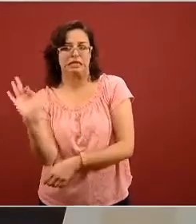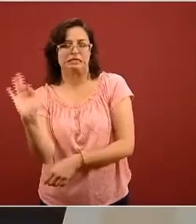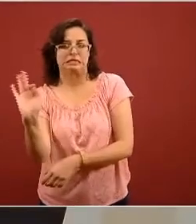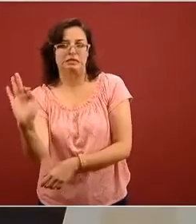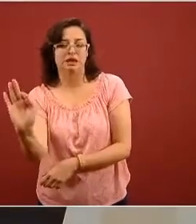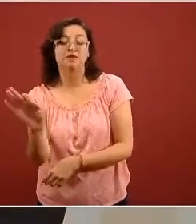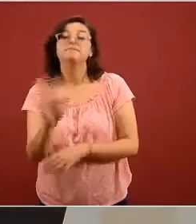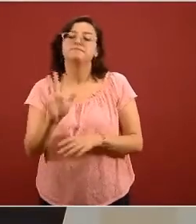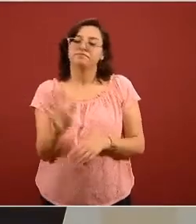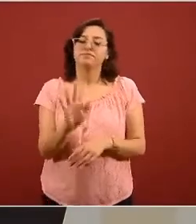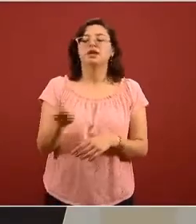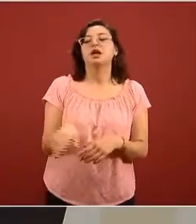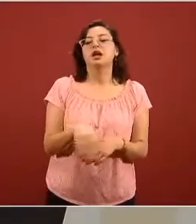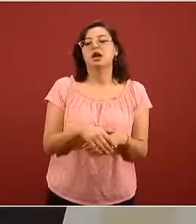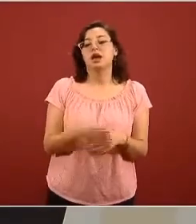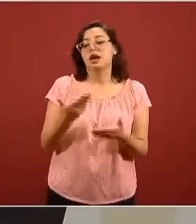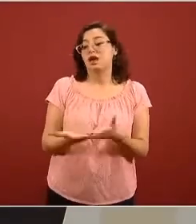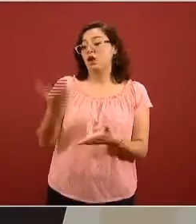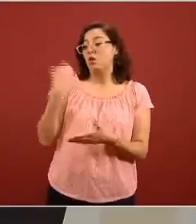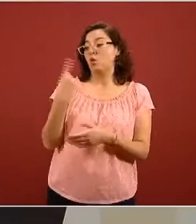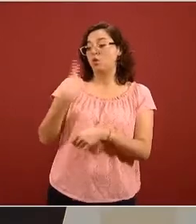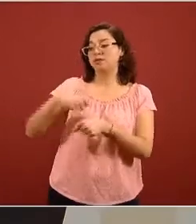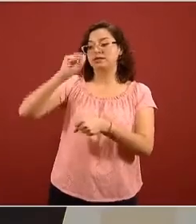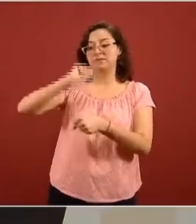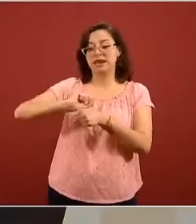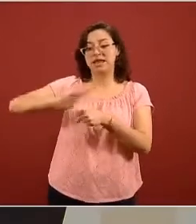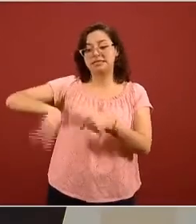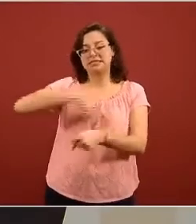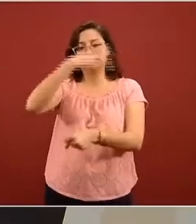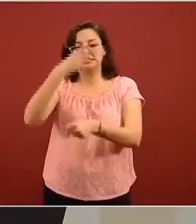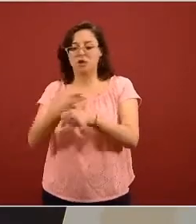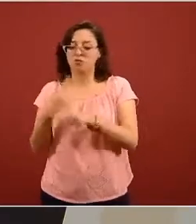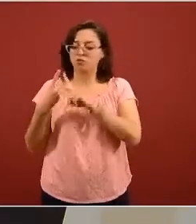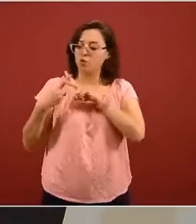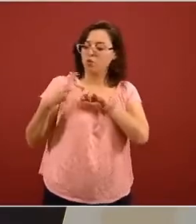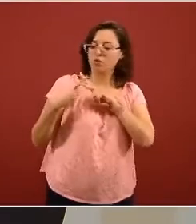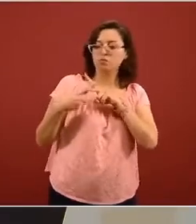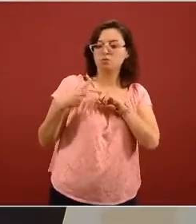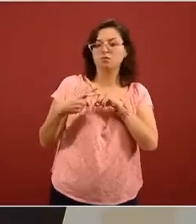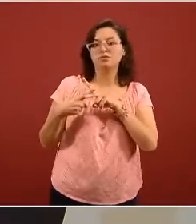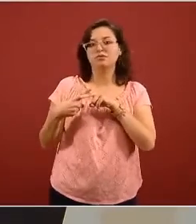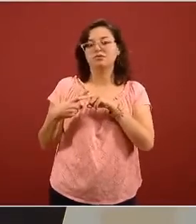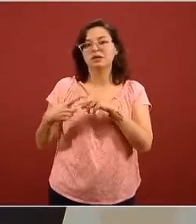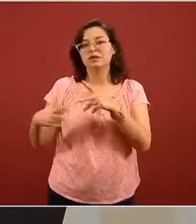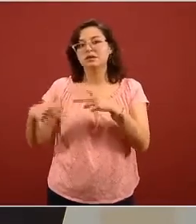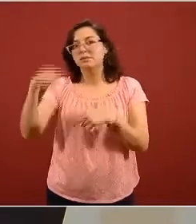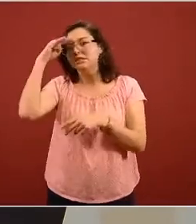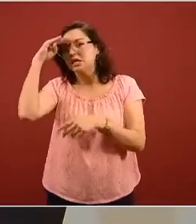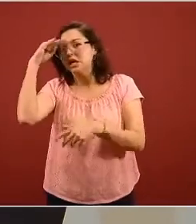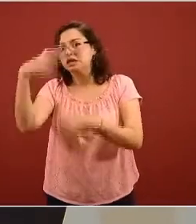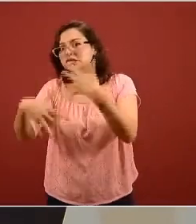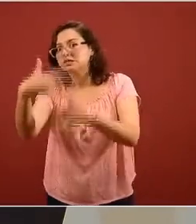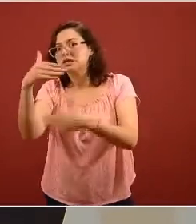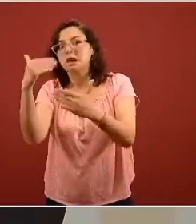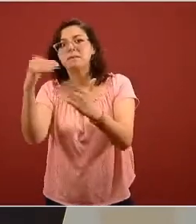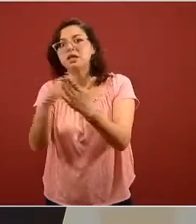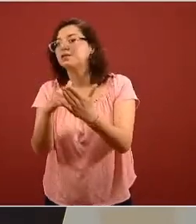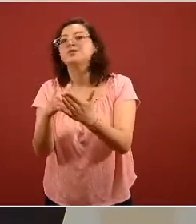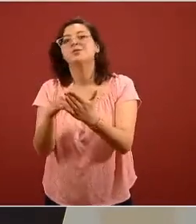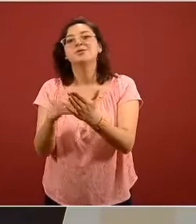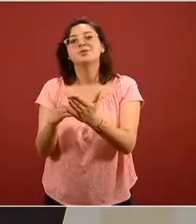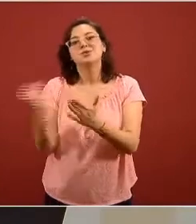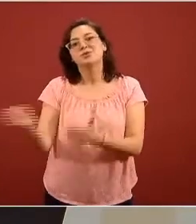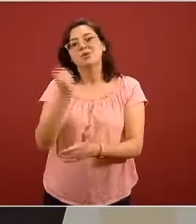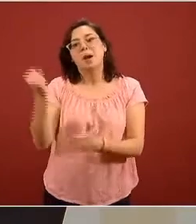presentamos aquí el jueves pasado hace una semana tenemos una reducción de la expectativa de la cantidad de pacientes